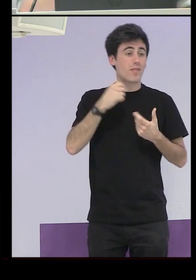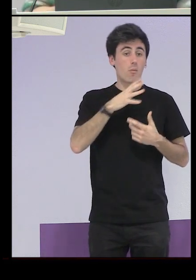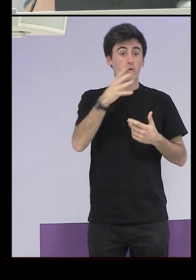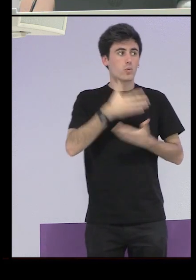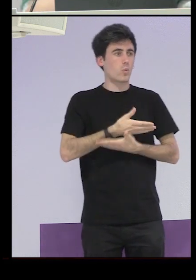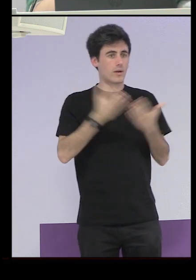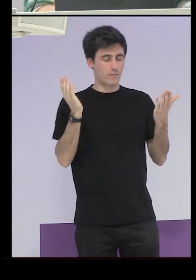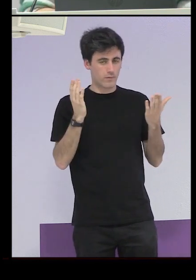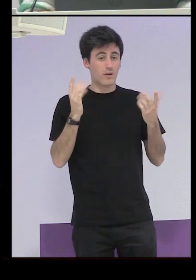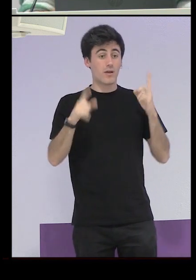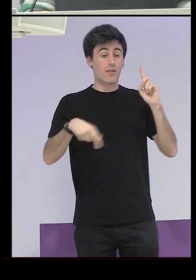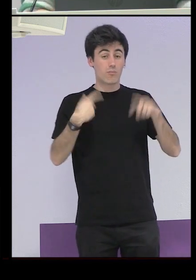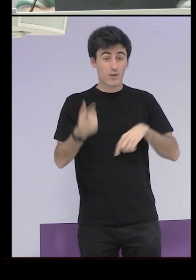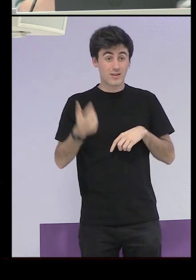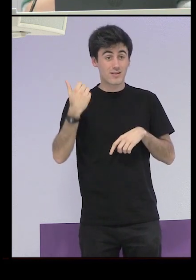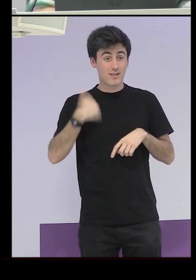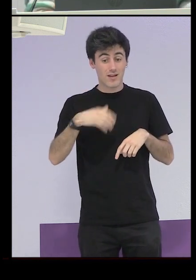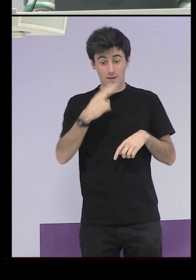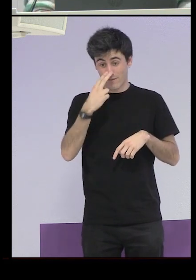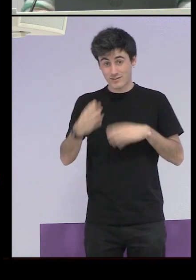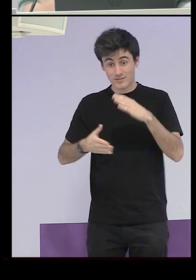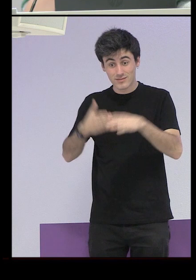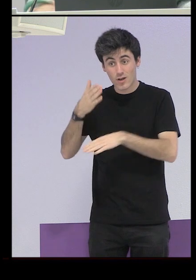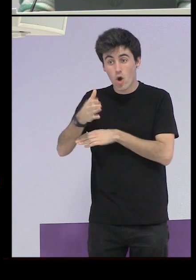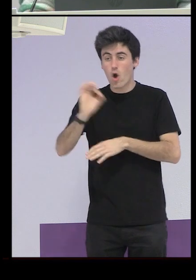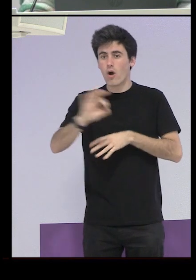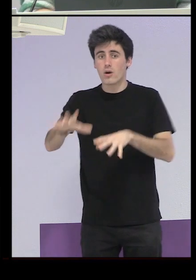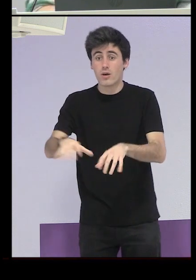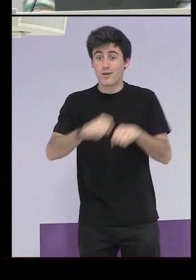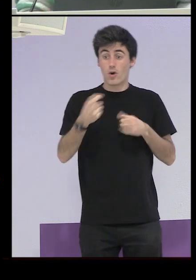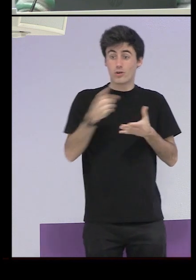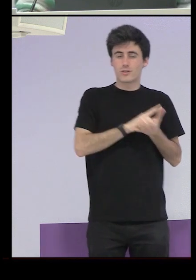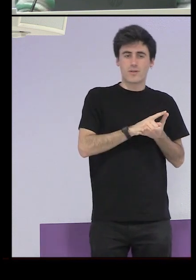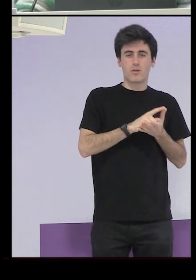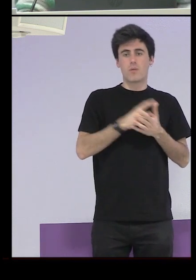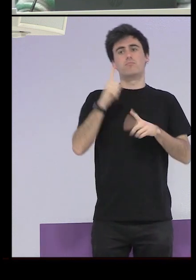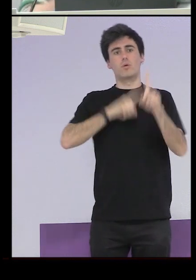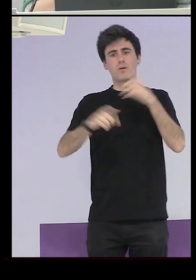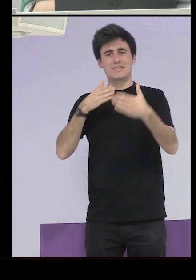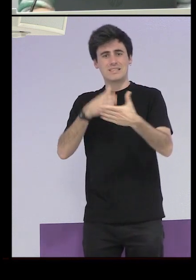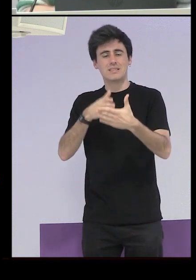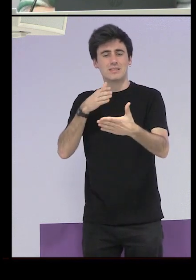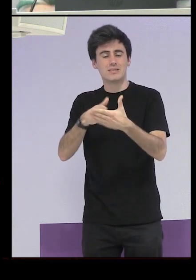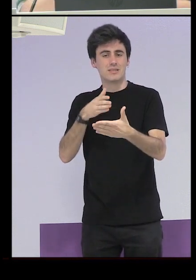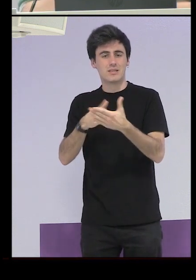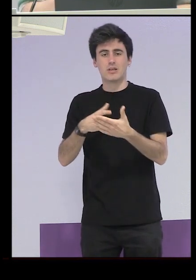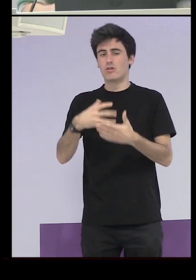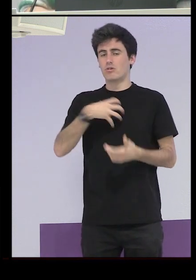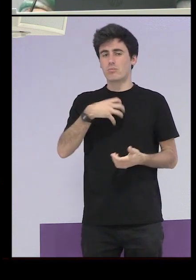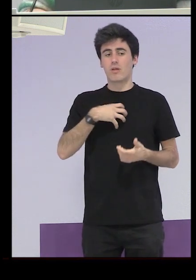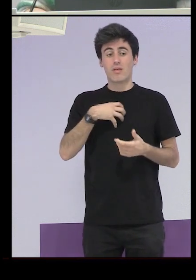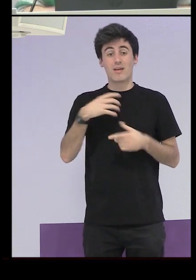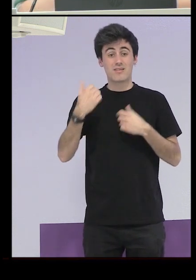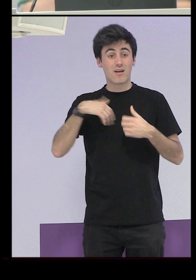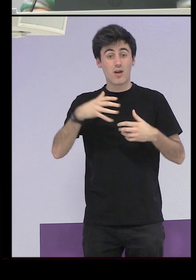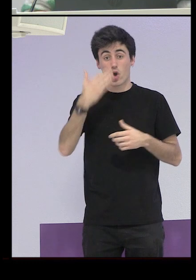que fuera y cuando luego intentaban ir a verlas o intentaban sacarlas se encontraban con grandes problemas se encontraban con que no solo las habían